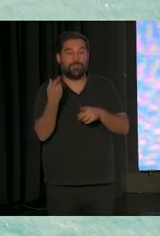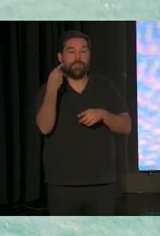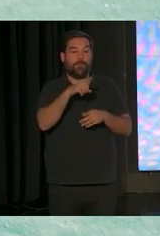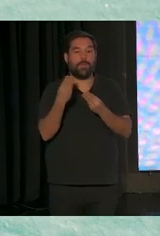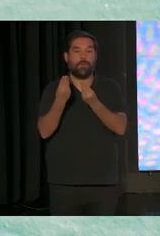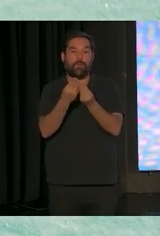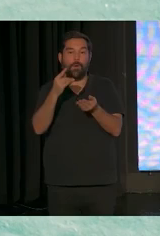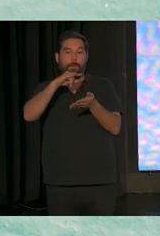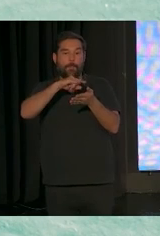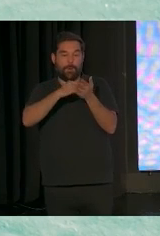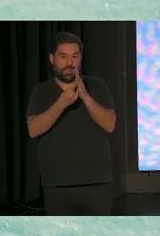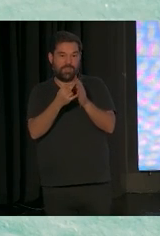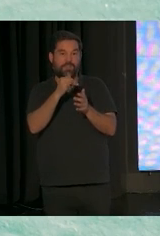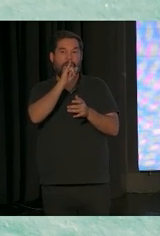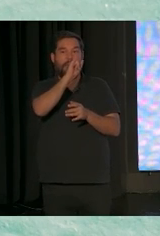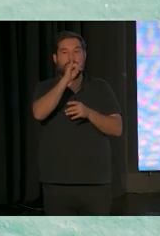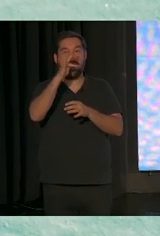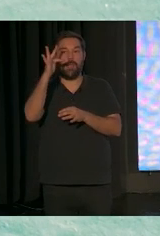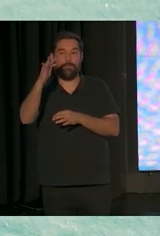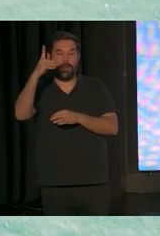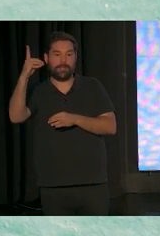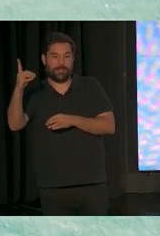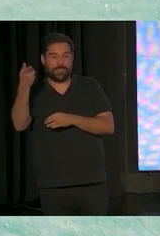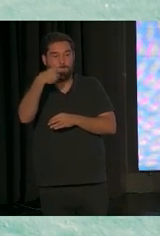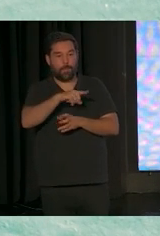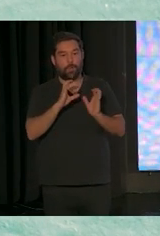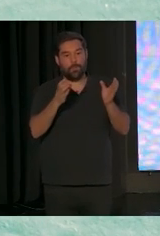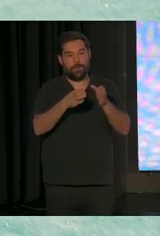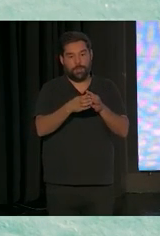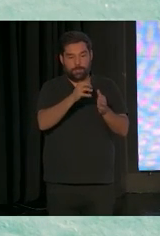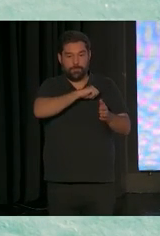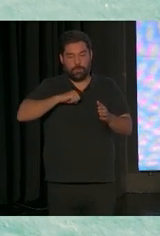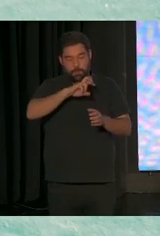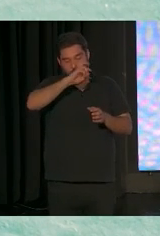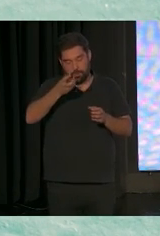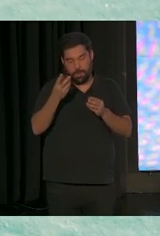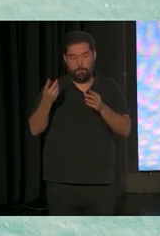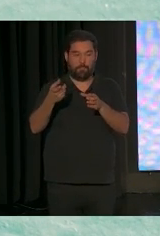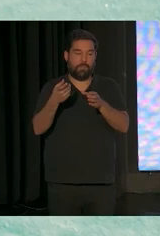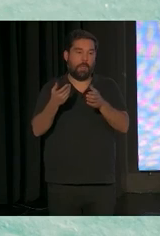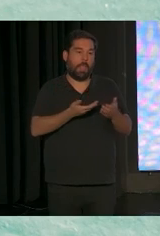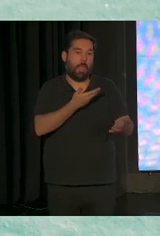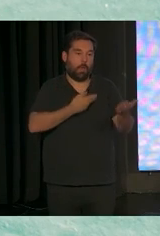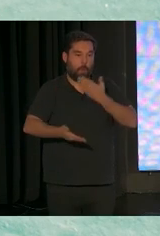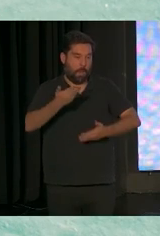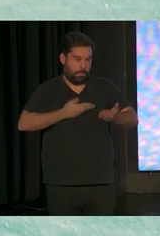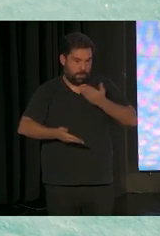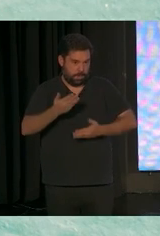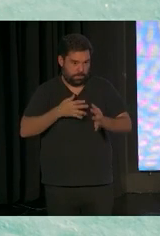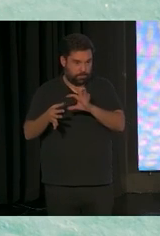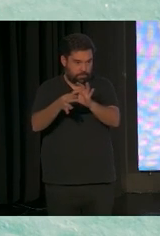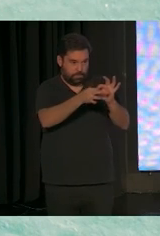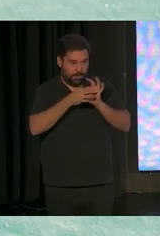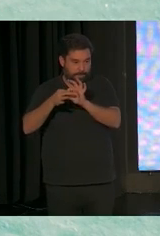proyecto y más de, incluso en muchas comunidades autónomas con la comunidad. Y bueno, yo para acabar, pues que hagamos de la